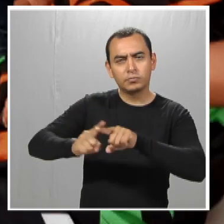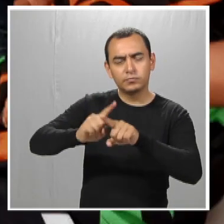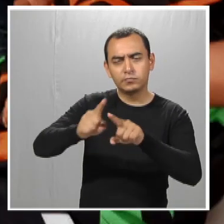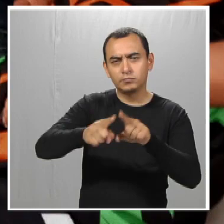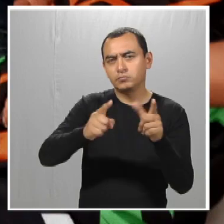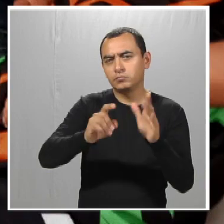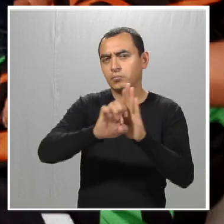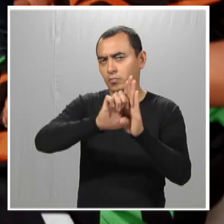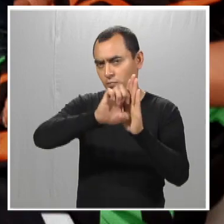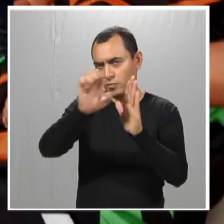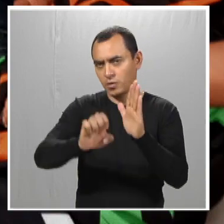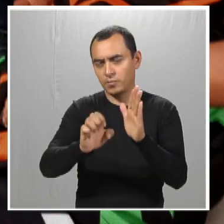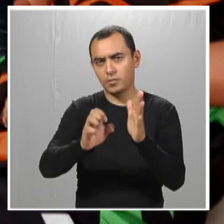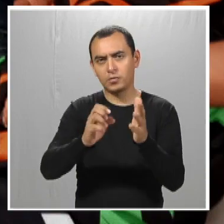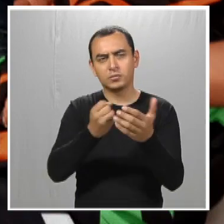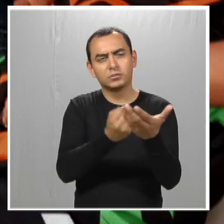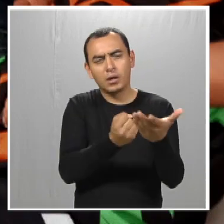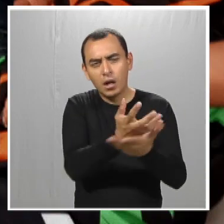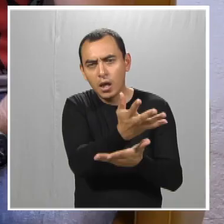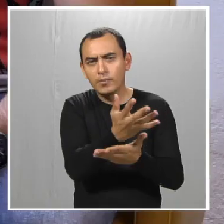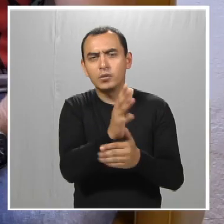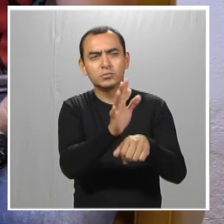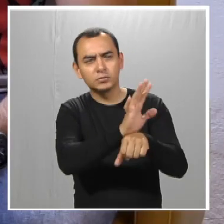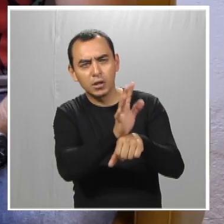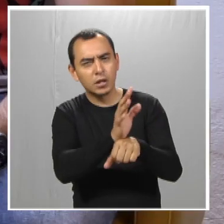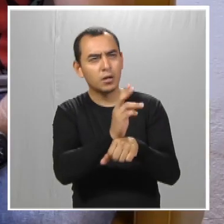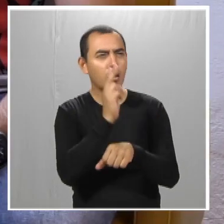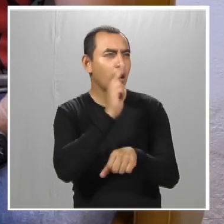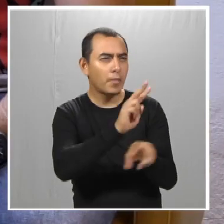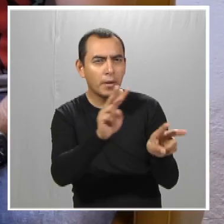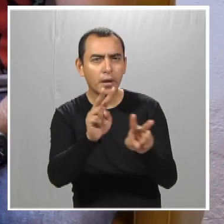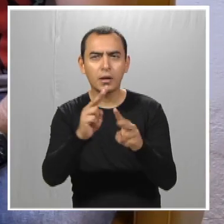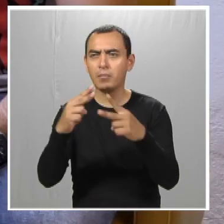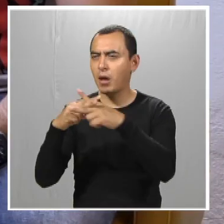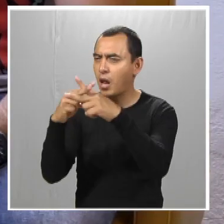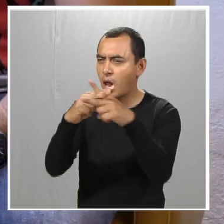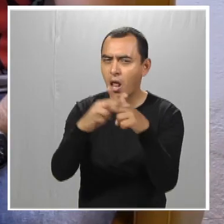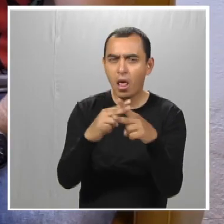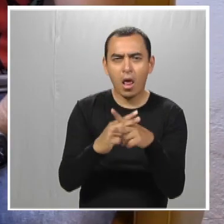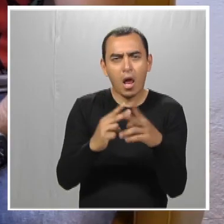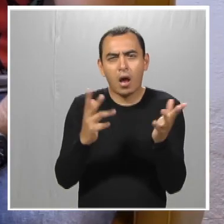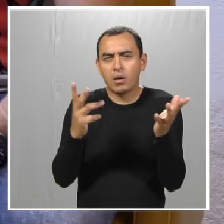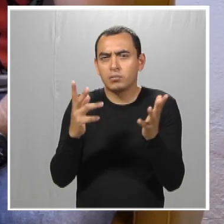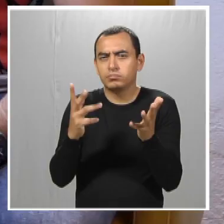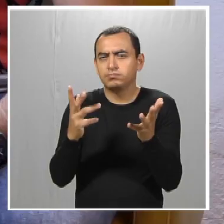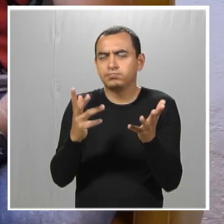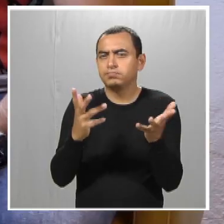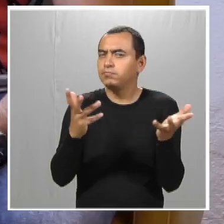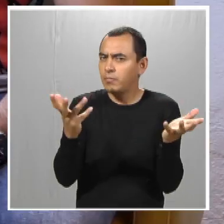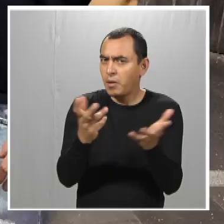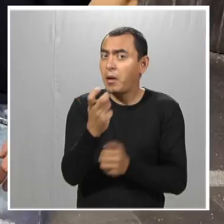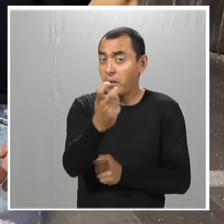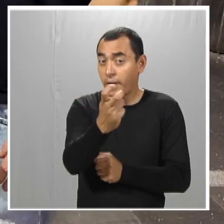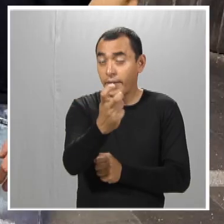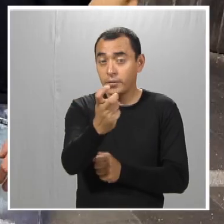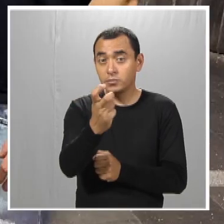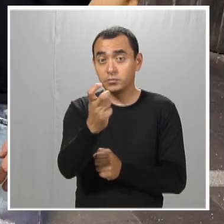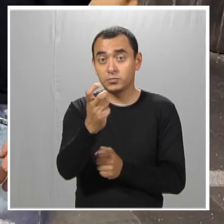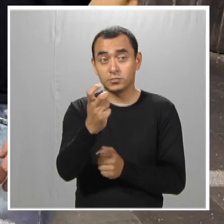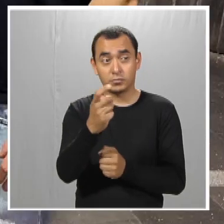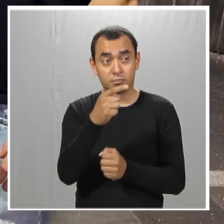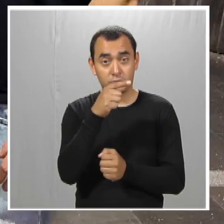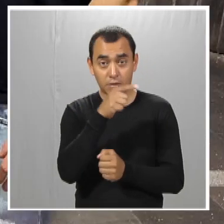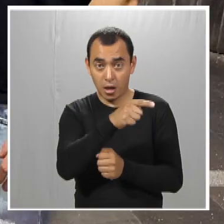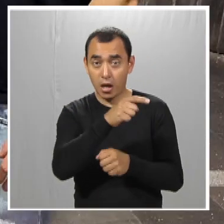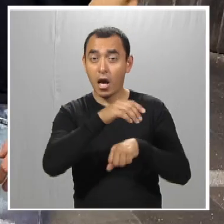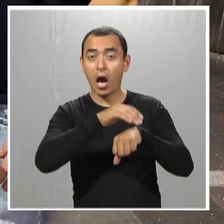que consiste en salimos, vamos al cine, vamos a las luchas. Luchas. Y pues más que nada es eso, que él sea